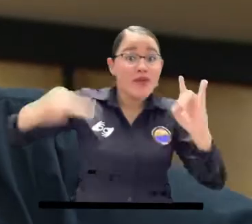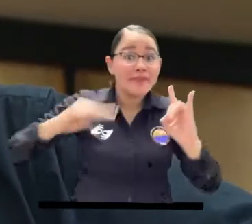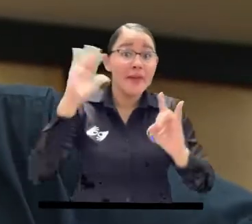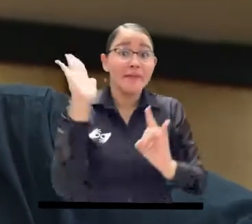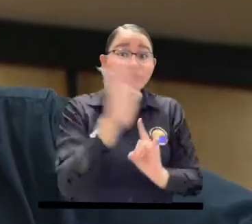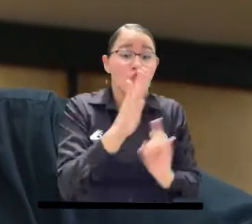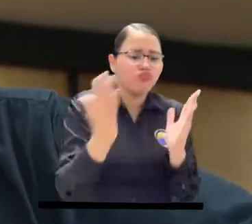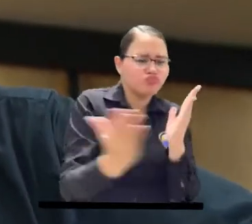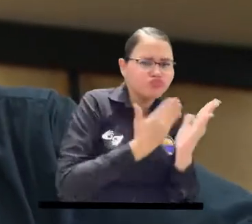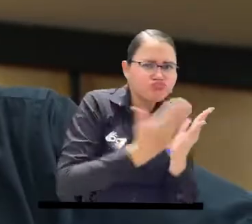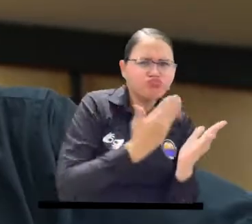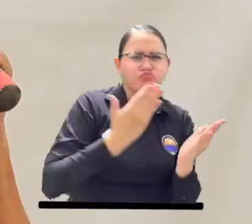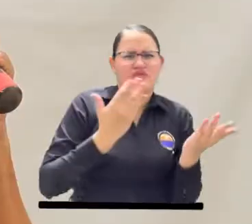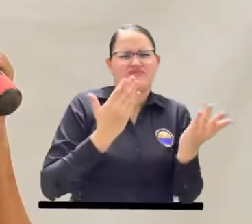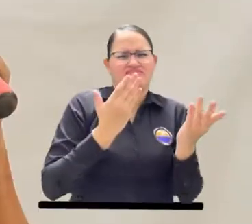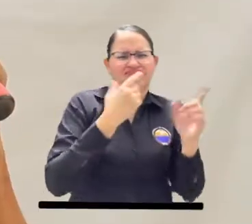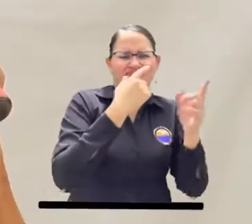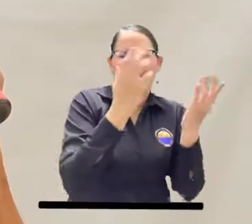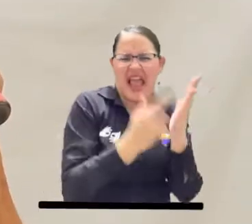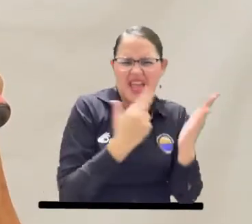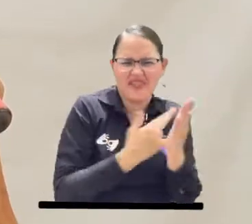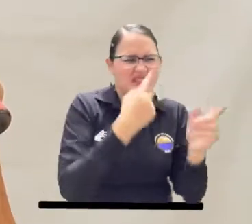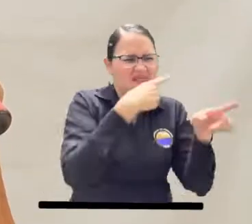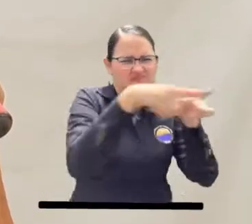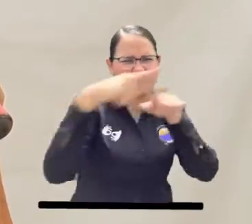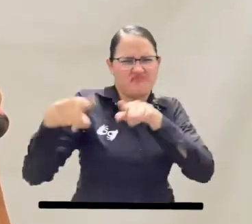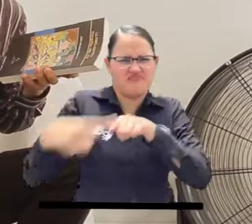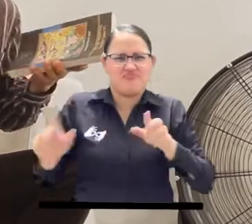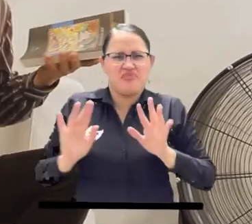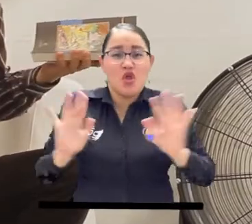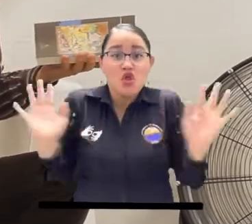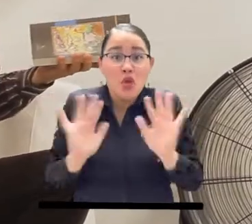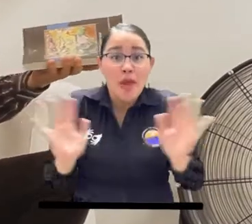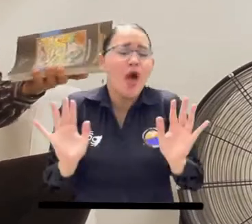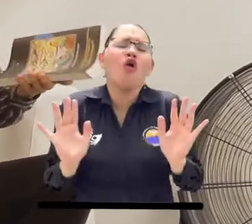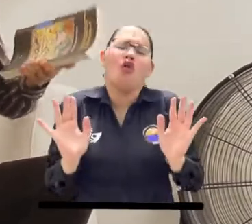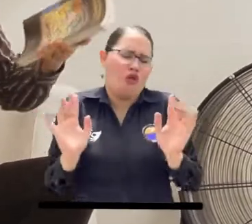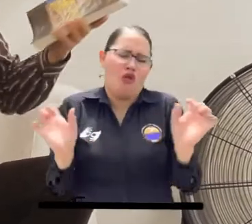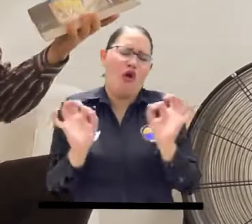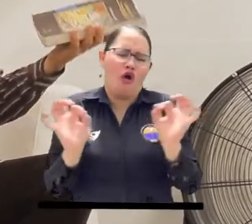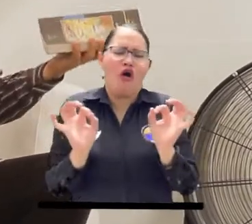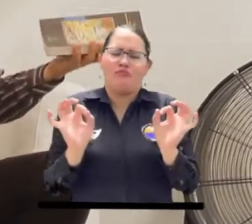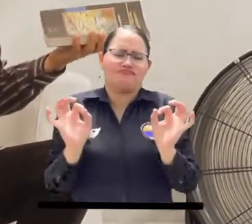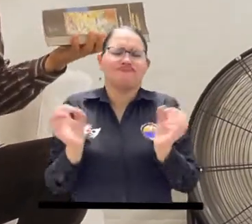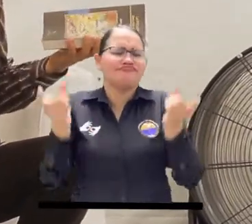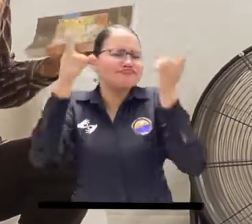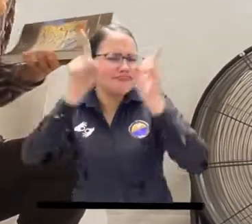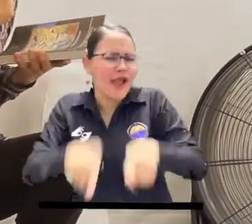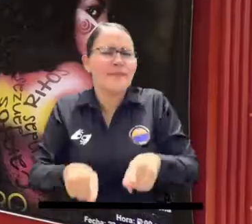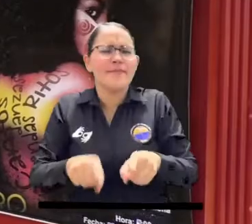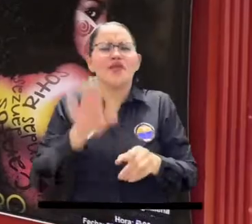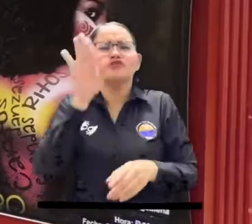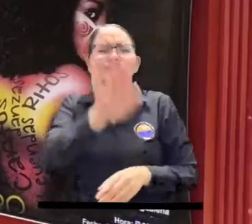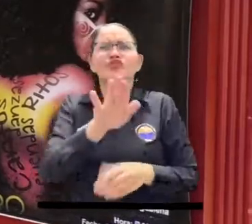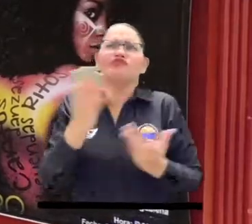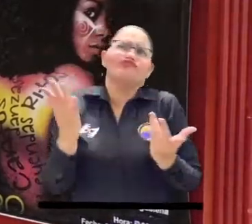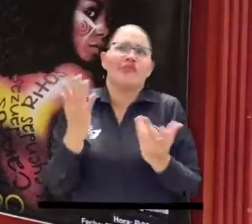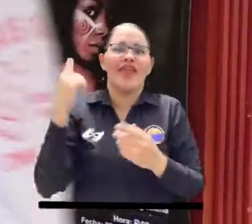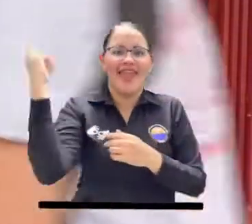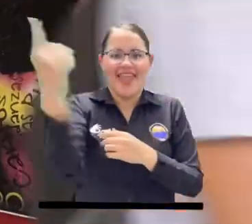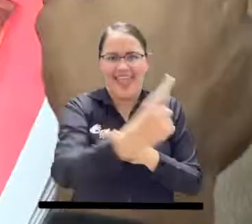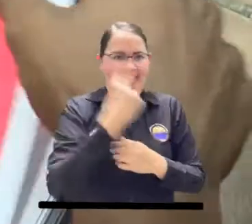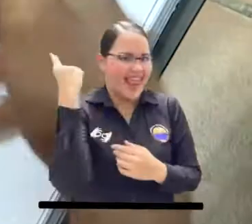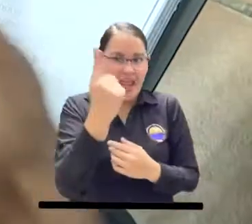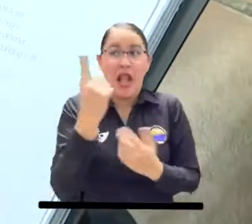editorial y la de las demás dependencias académico-administrativas, sino también, podríamos